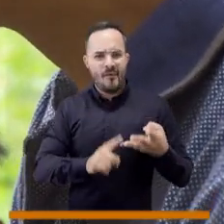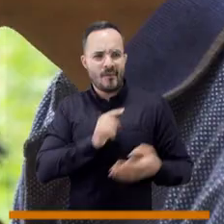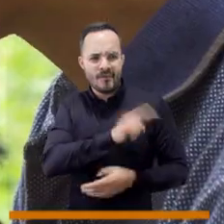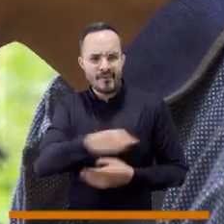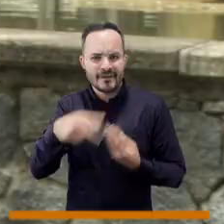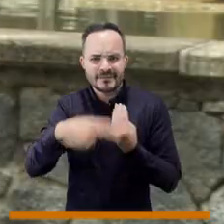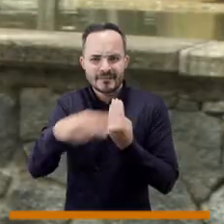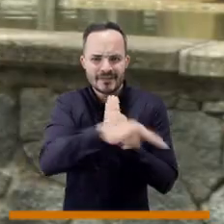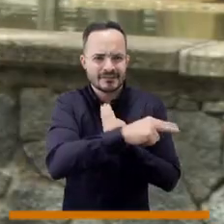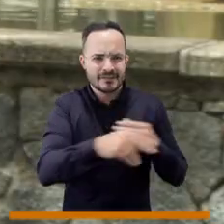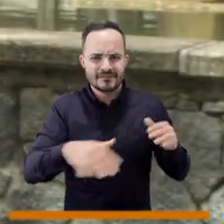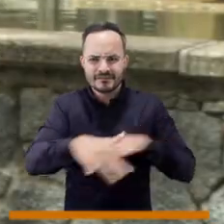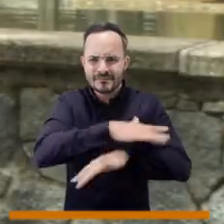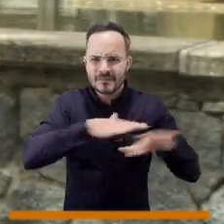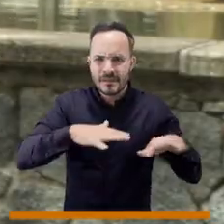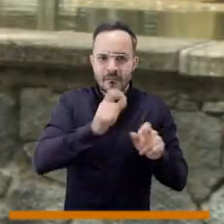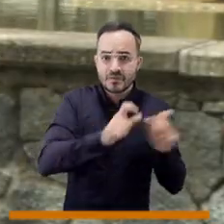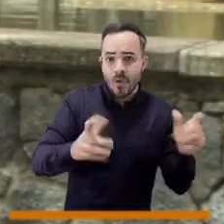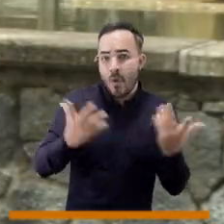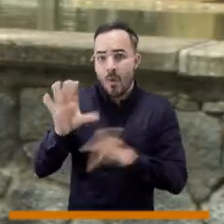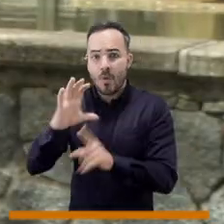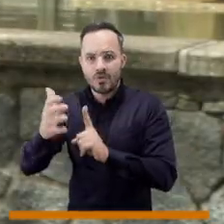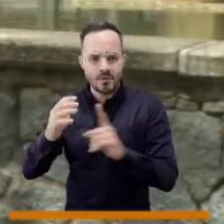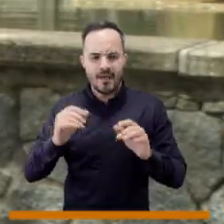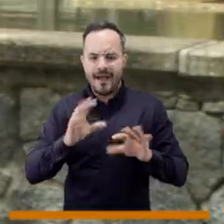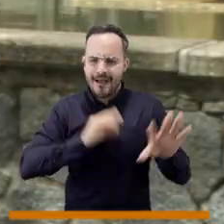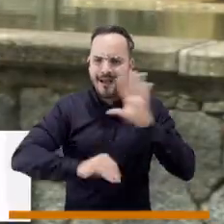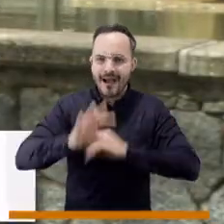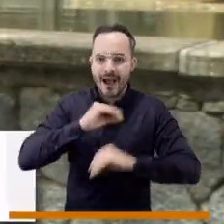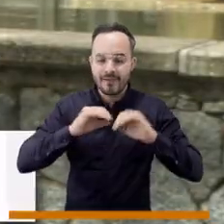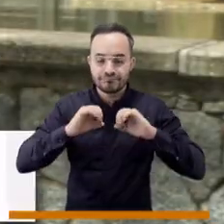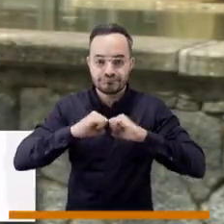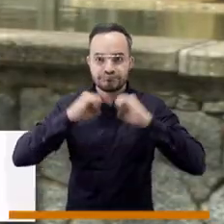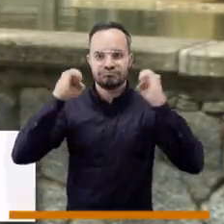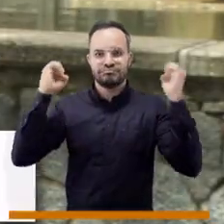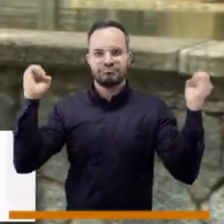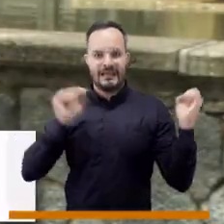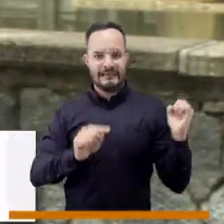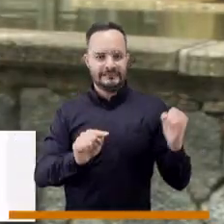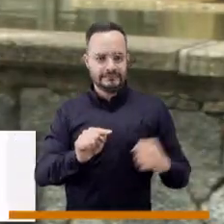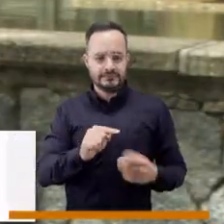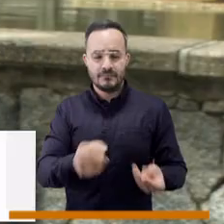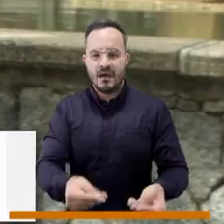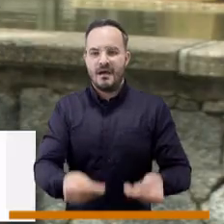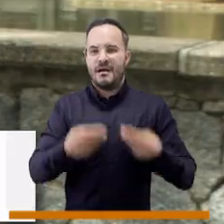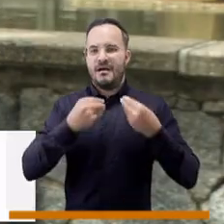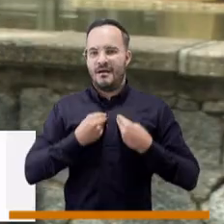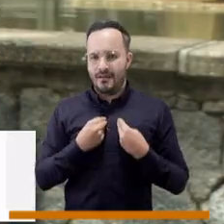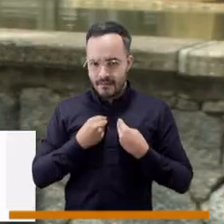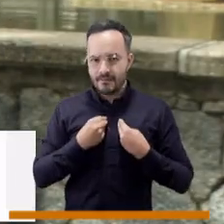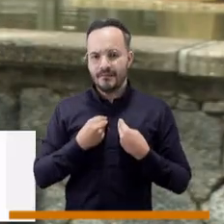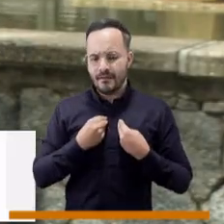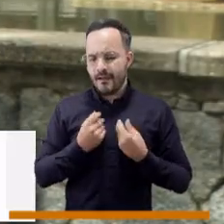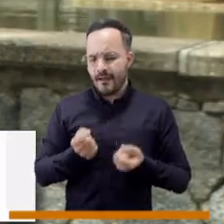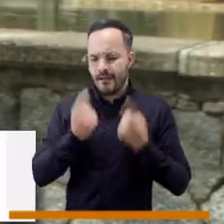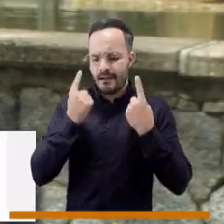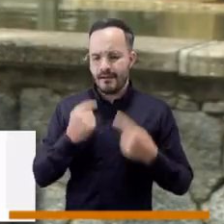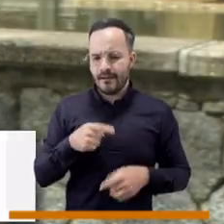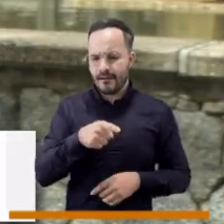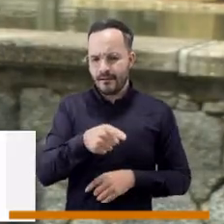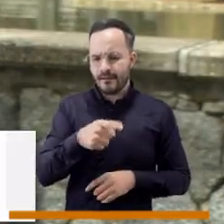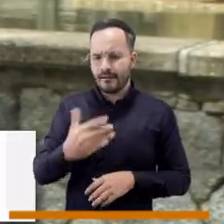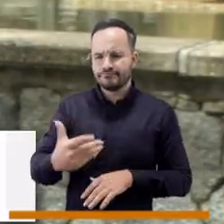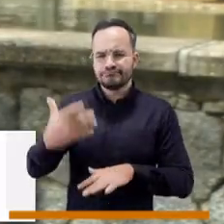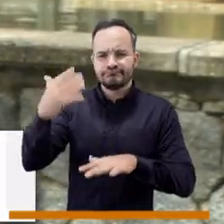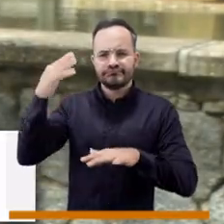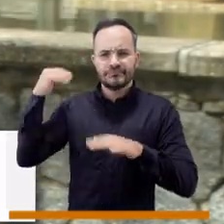adentrar a las diversas especies o entre personas o entre culturas. Porque así nos aportan desde